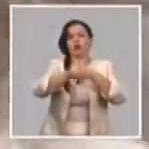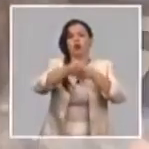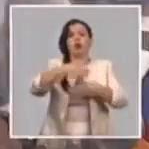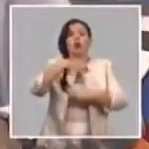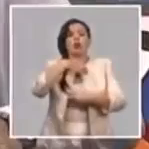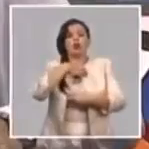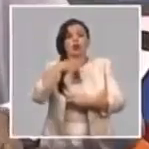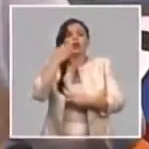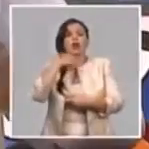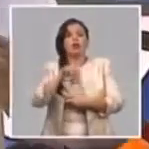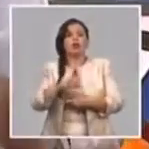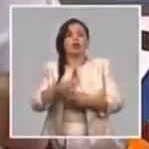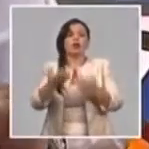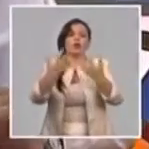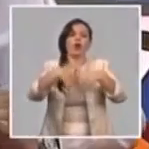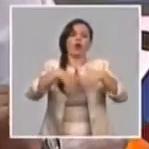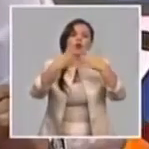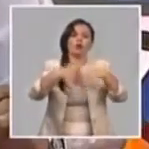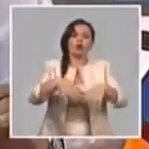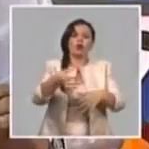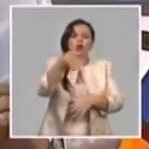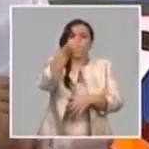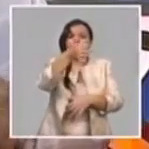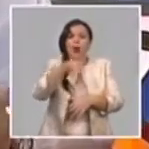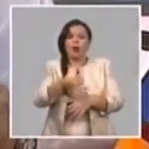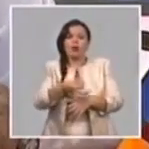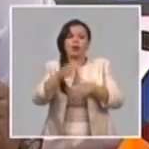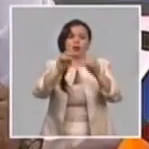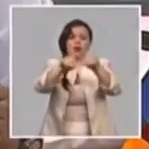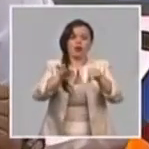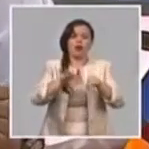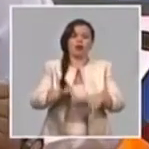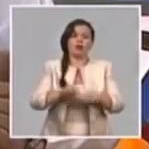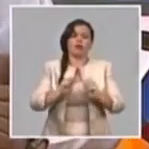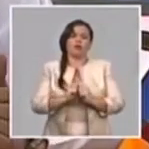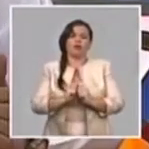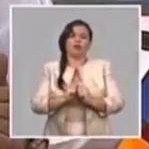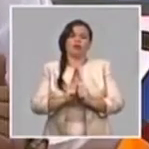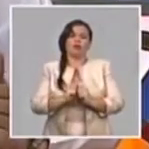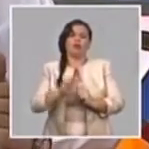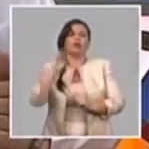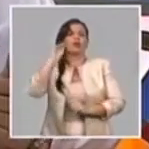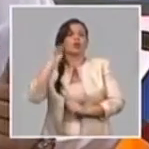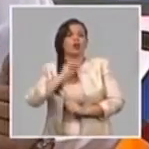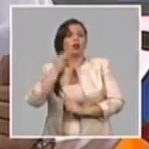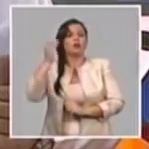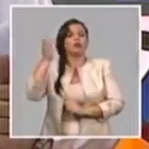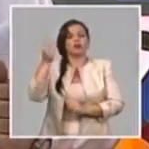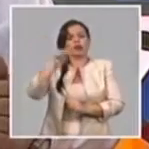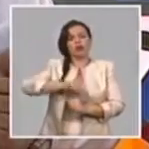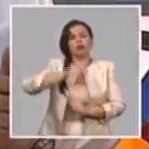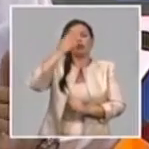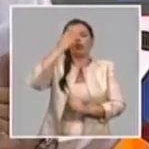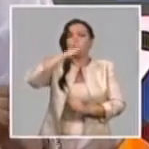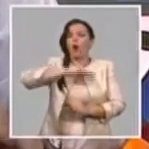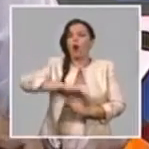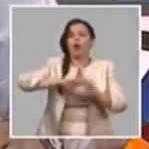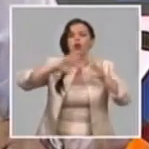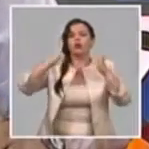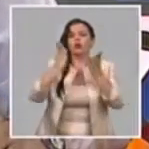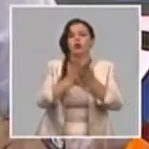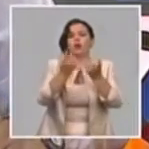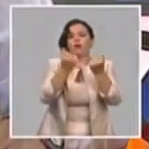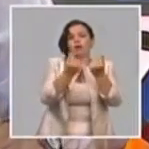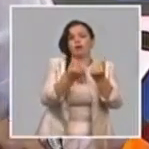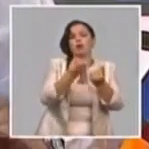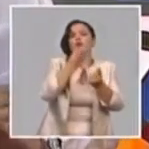propia de semillas desde la finca de los productores. porque hay que decir que el país no ha podido disponer de todo el financiamiento para